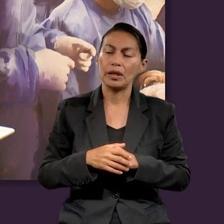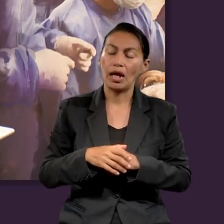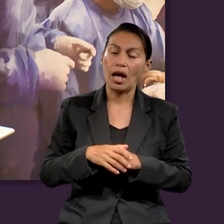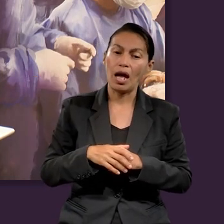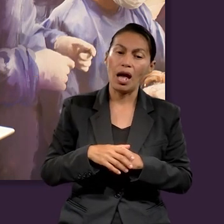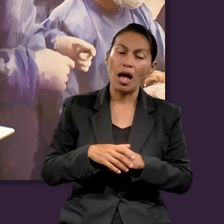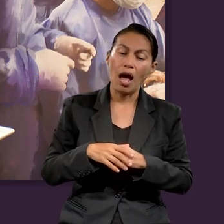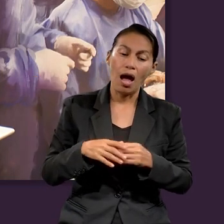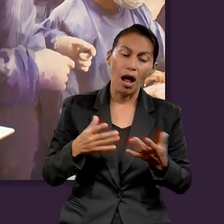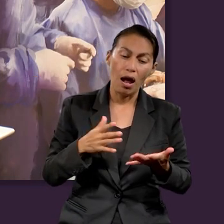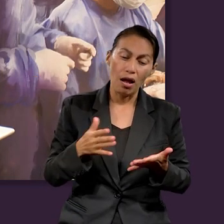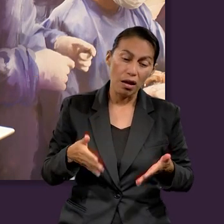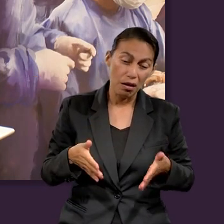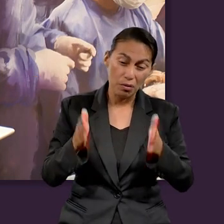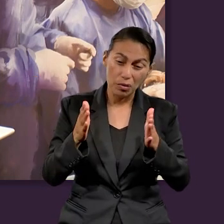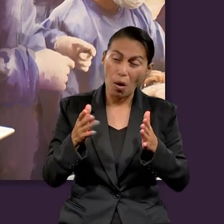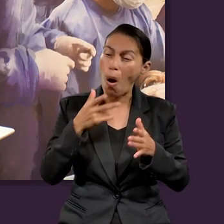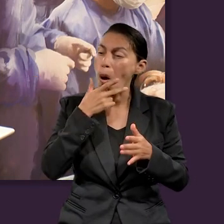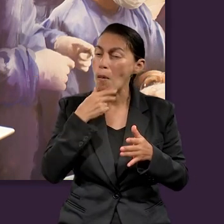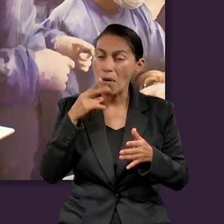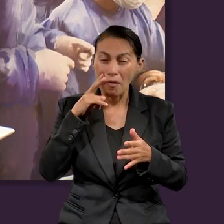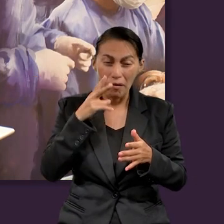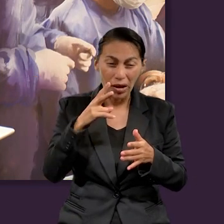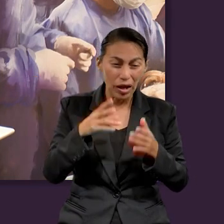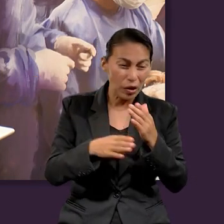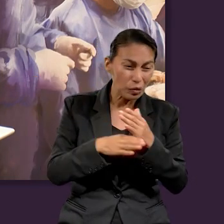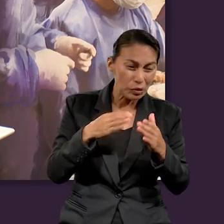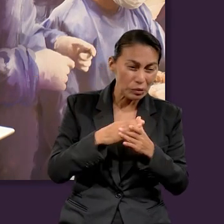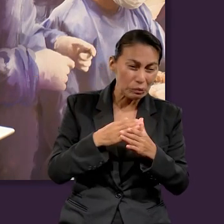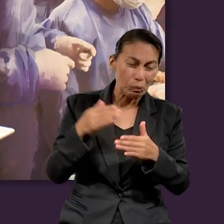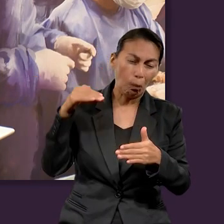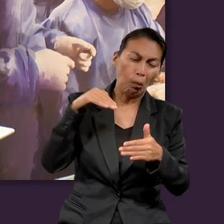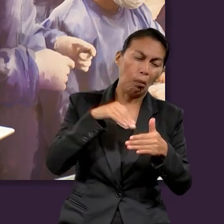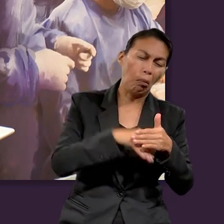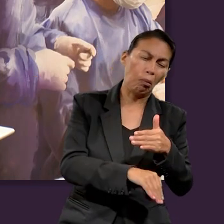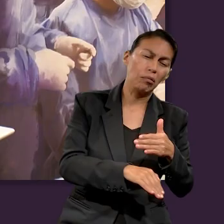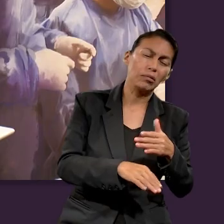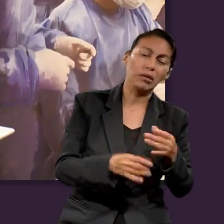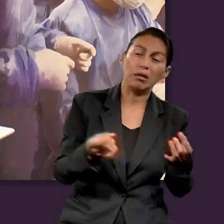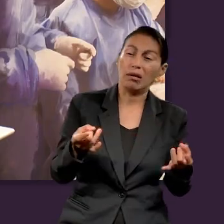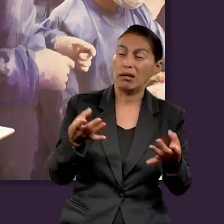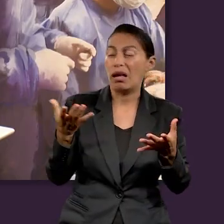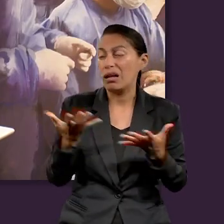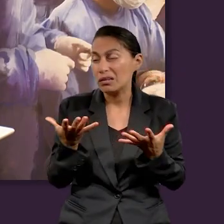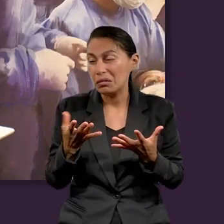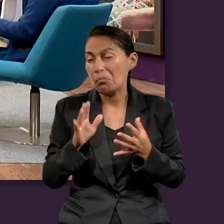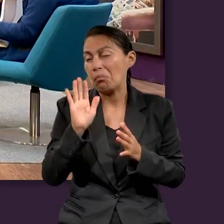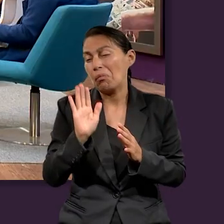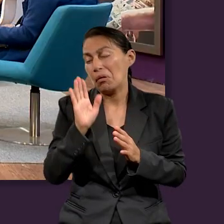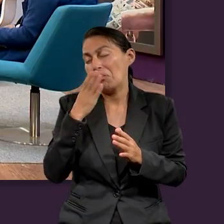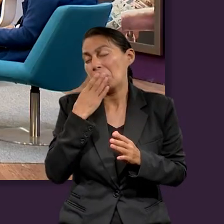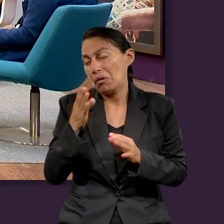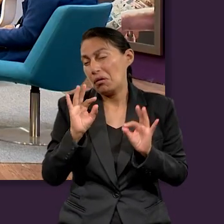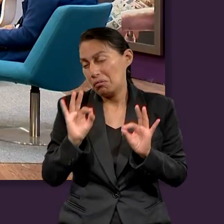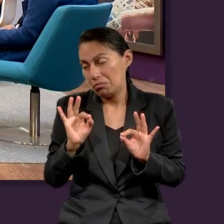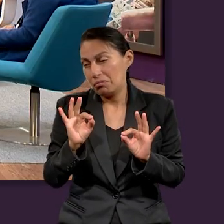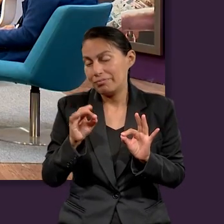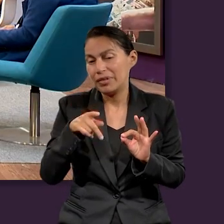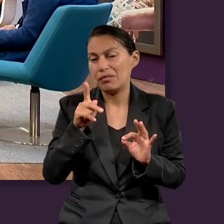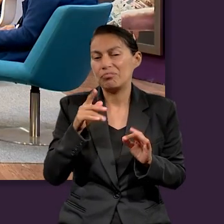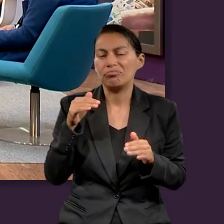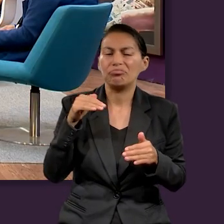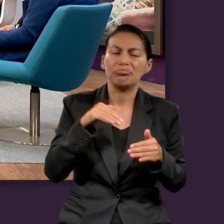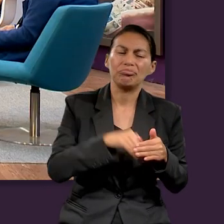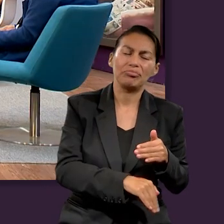referencia a eso. Dice así, hay camino que al hombre le parece derecho, pero al final es camino de muerte. Y yo creo que, como mencionaba